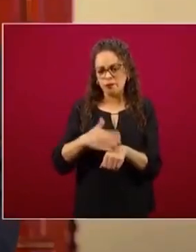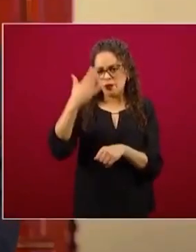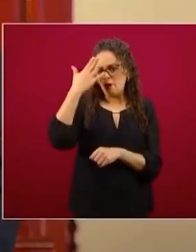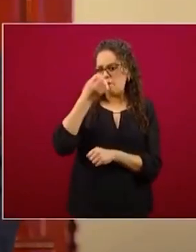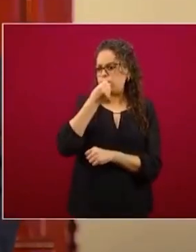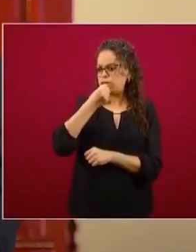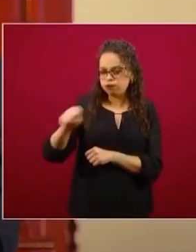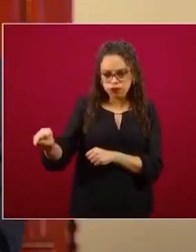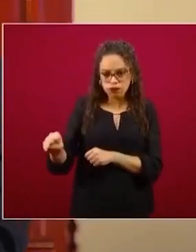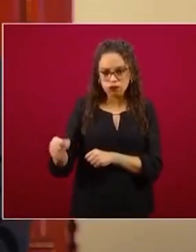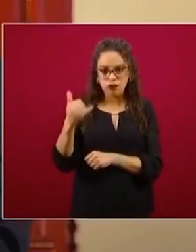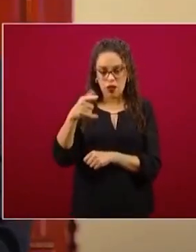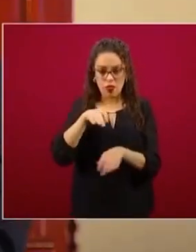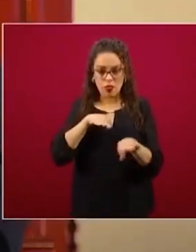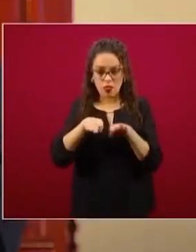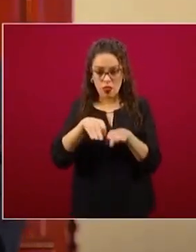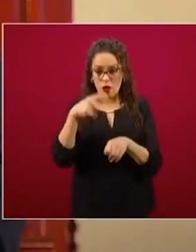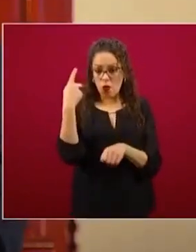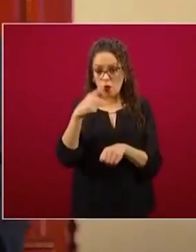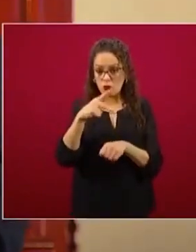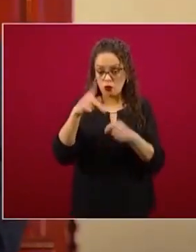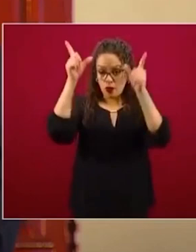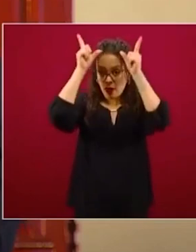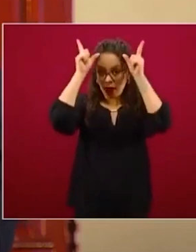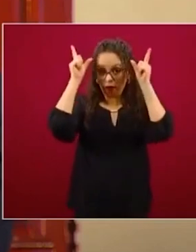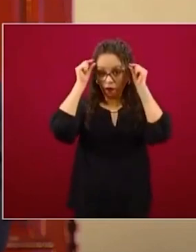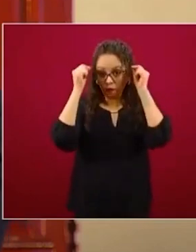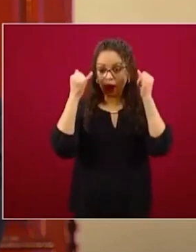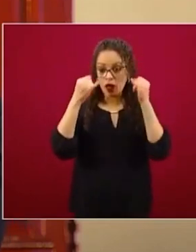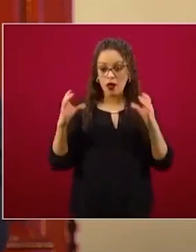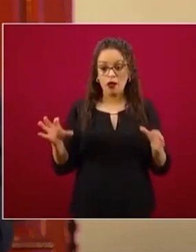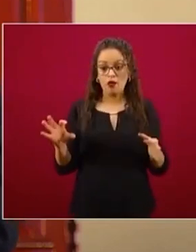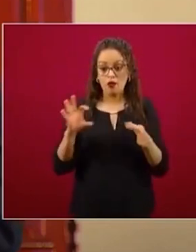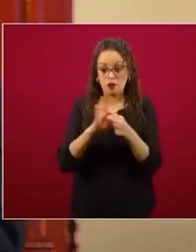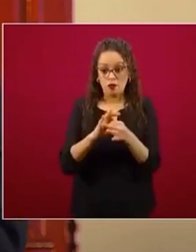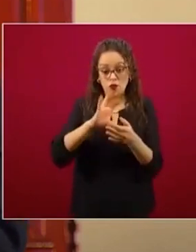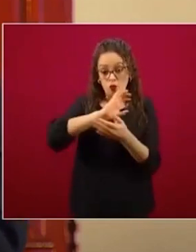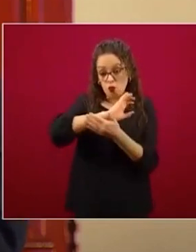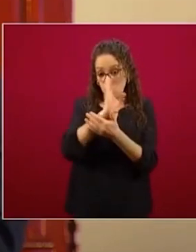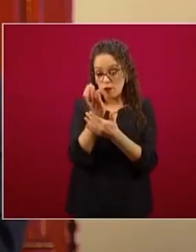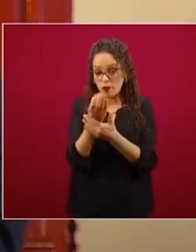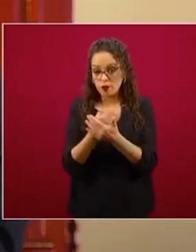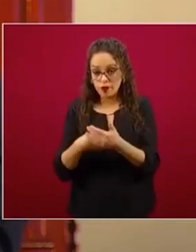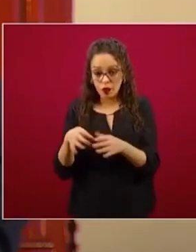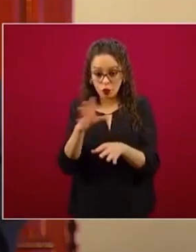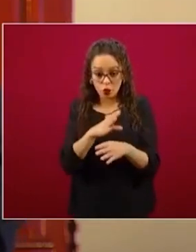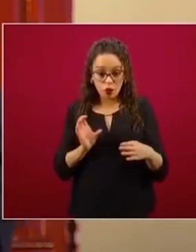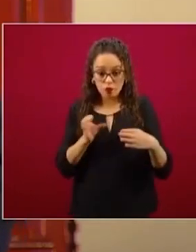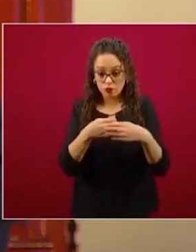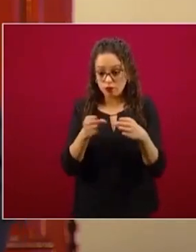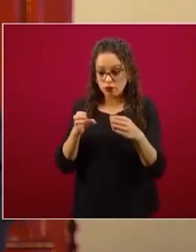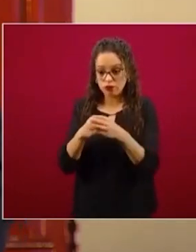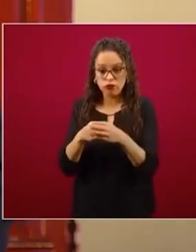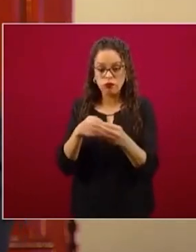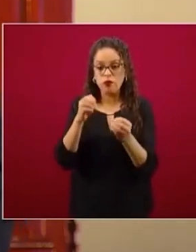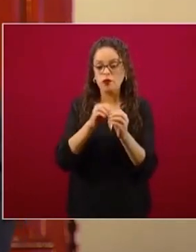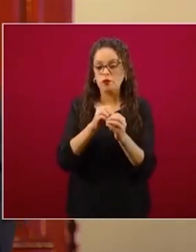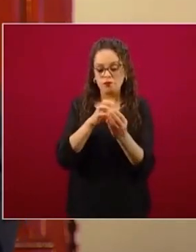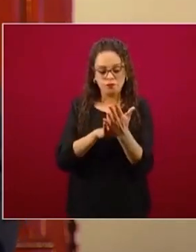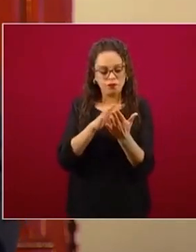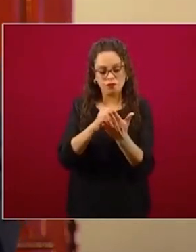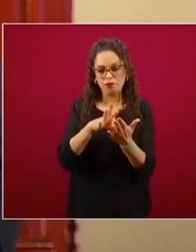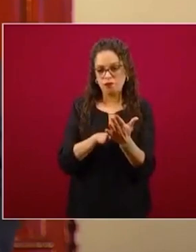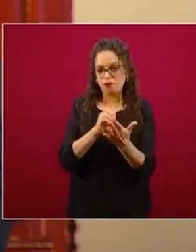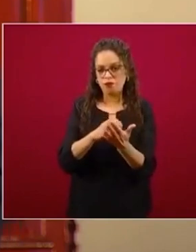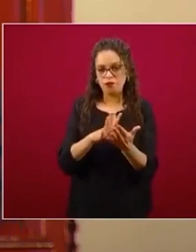enfermero y con base en un contrato colectivo de trabajo en donde se detallan explícitamente las